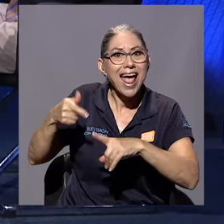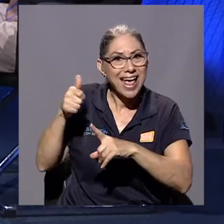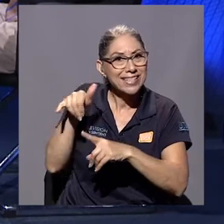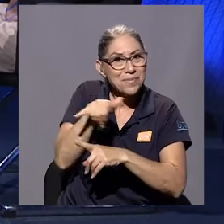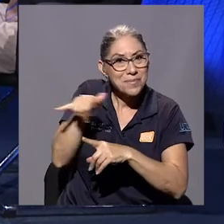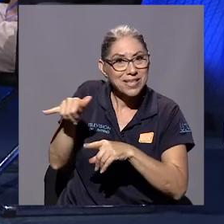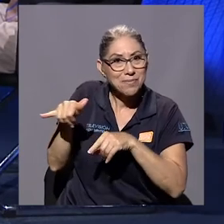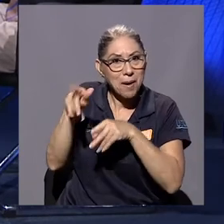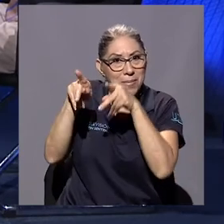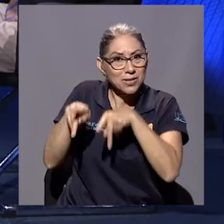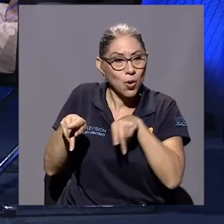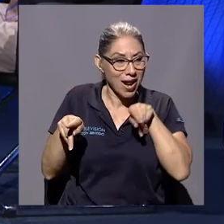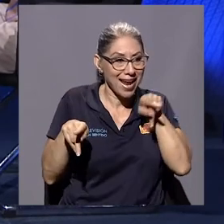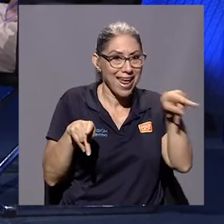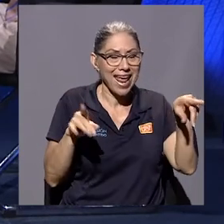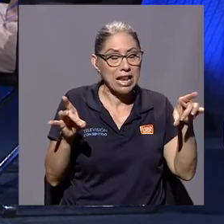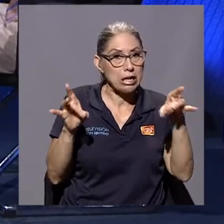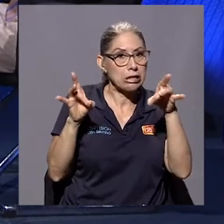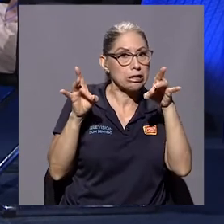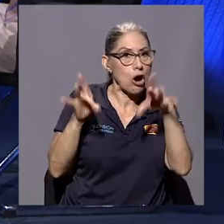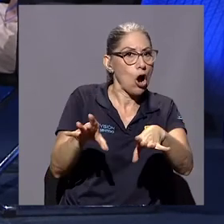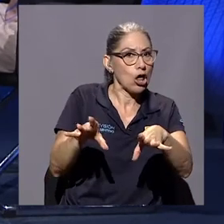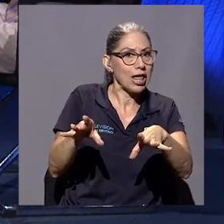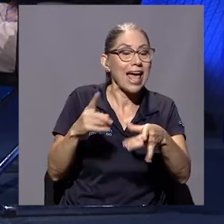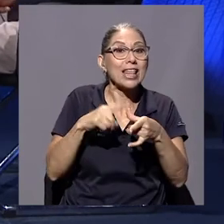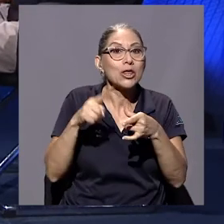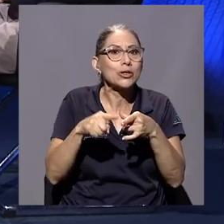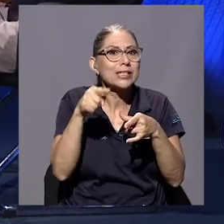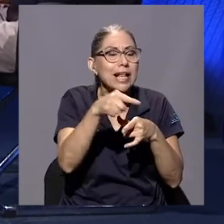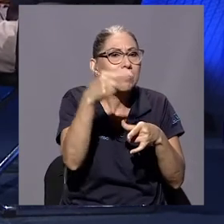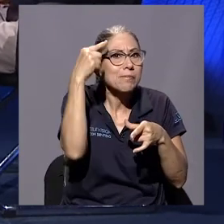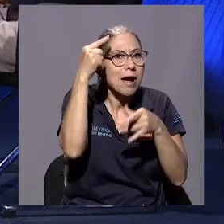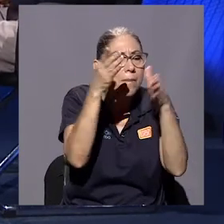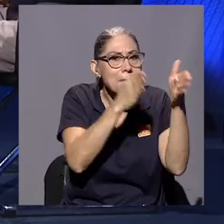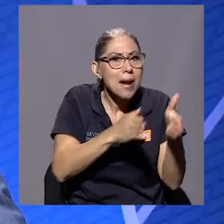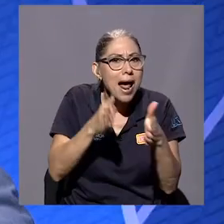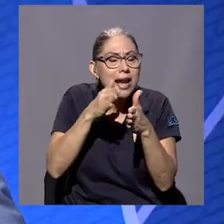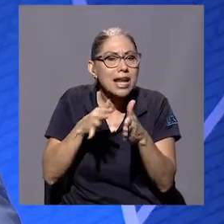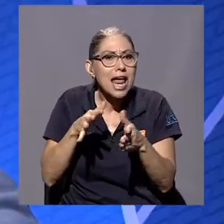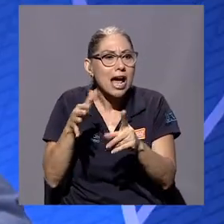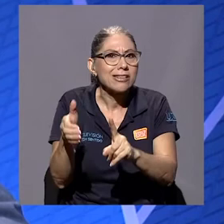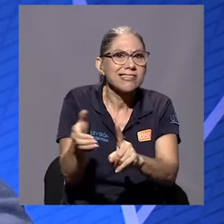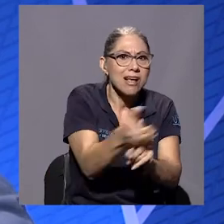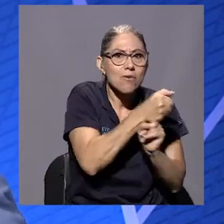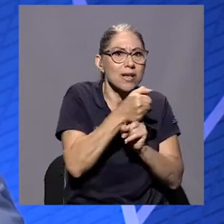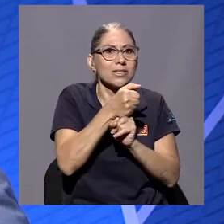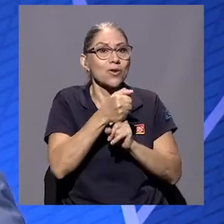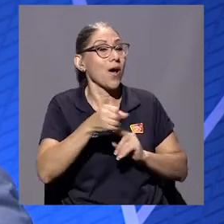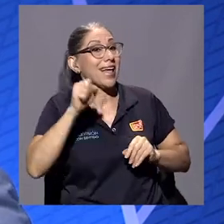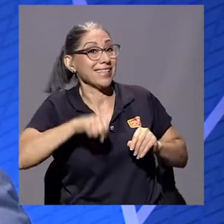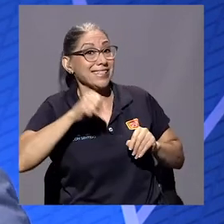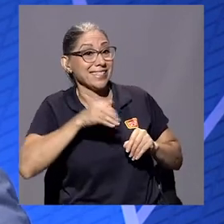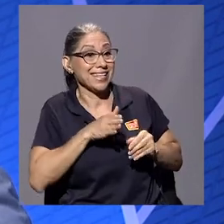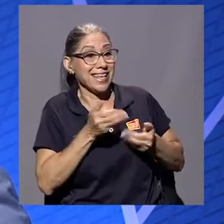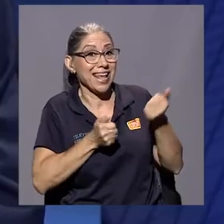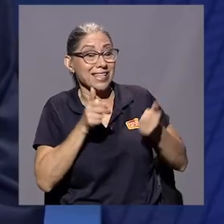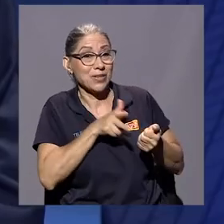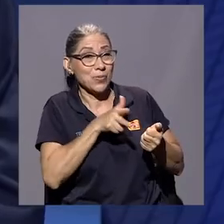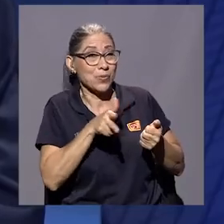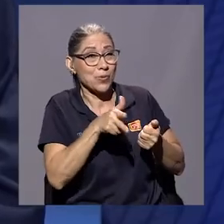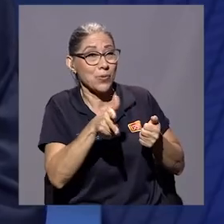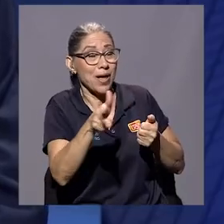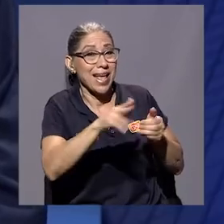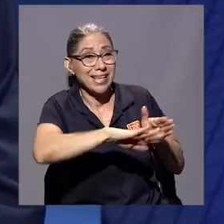planea hacer un secuestro. Que es un viaje hacia el Cerro de la Muerte donde hay un ataque. Sí, en el Cerro de